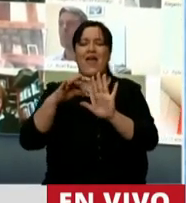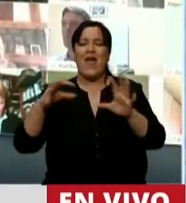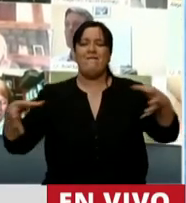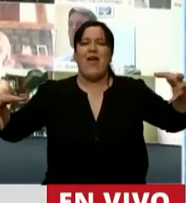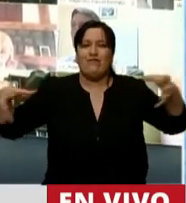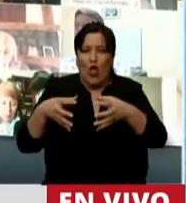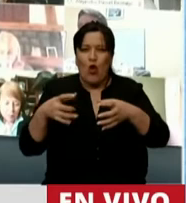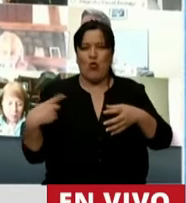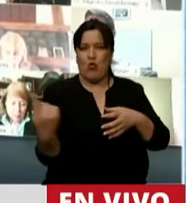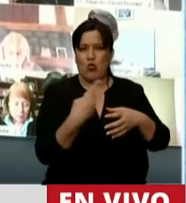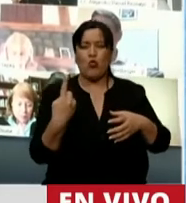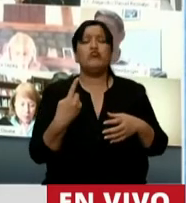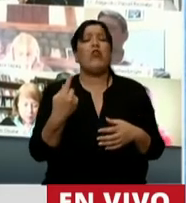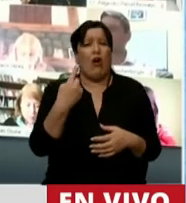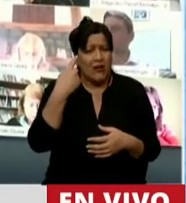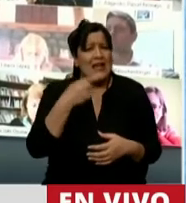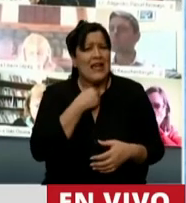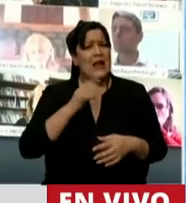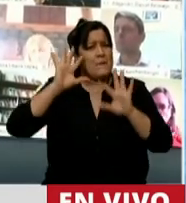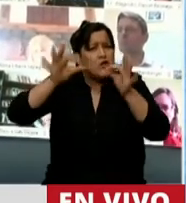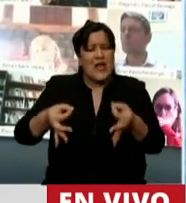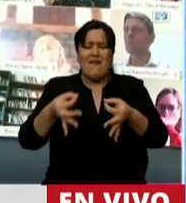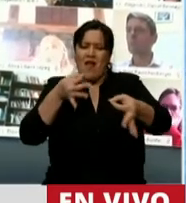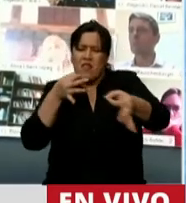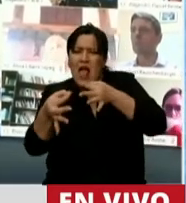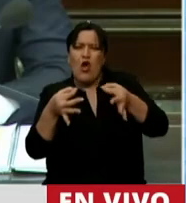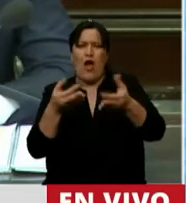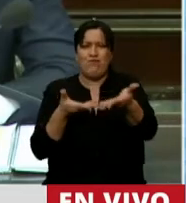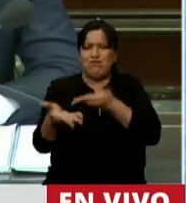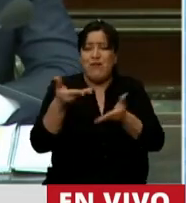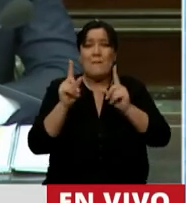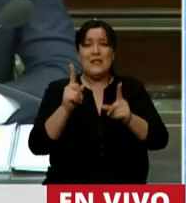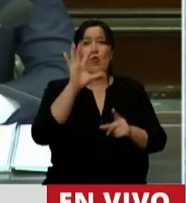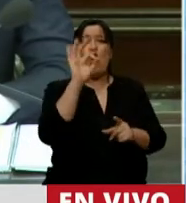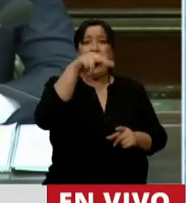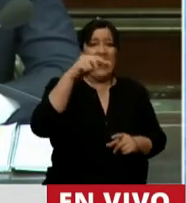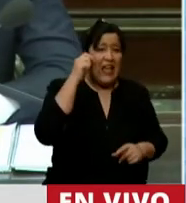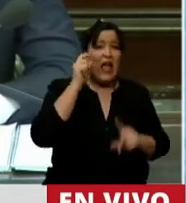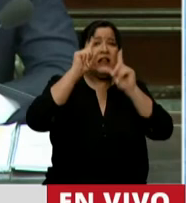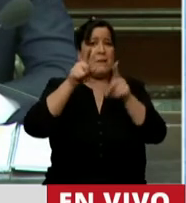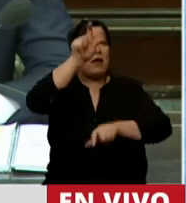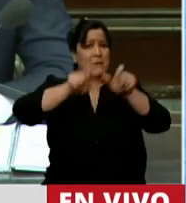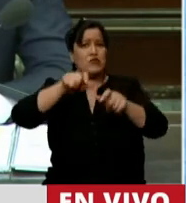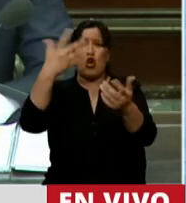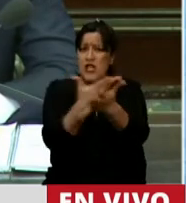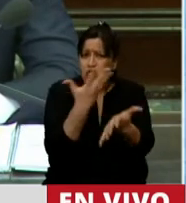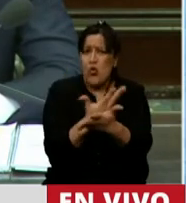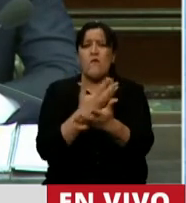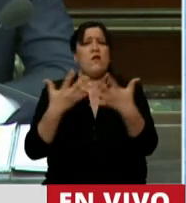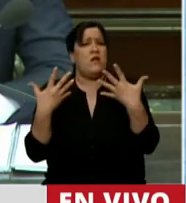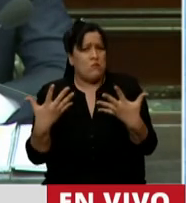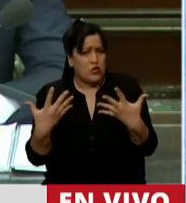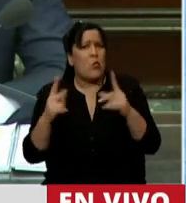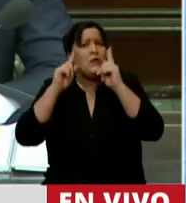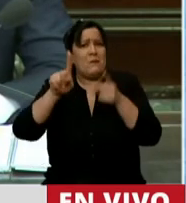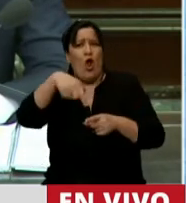participación, queremos escuchar, queremos hacerla dialogando, las organizaciones de la sociedad civil, también las víctimas y por supuesto también a los